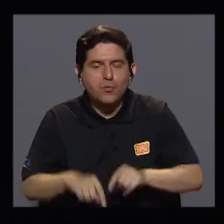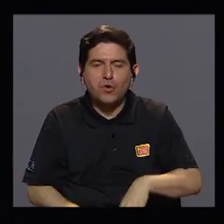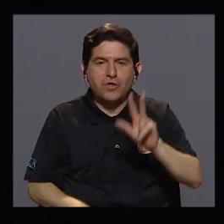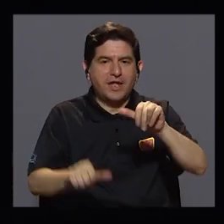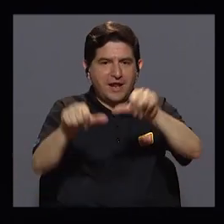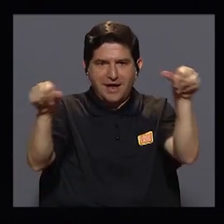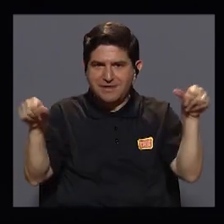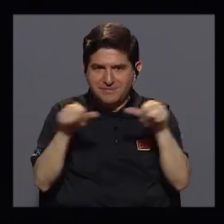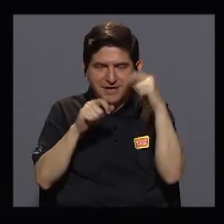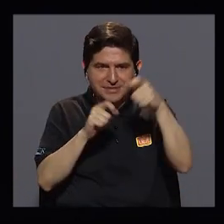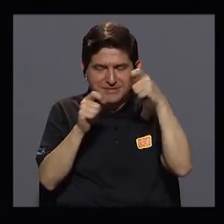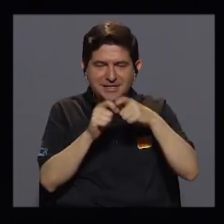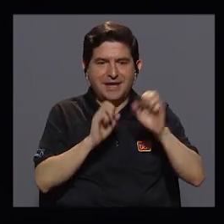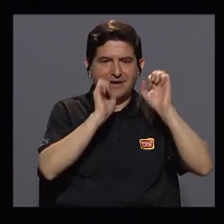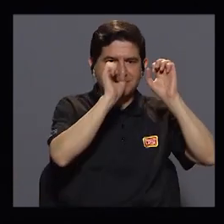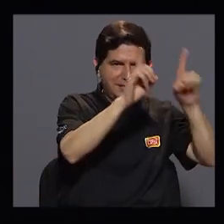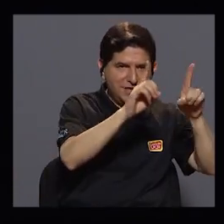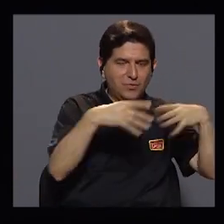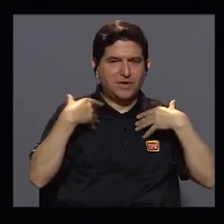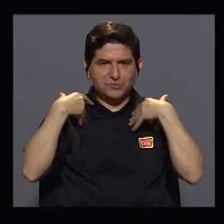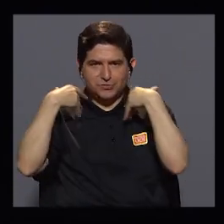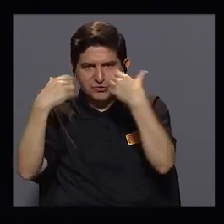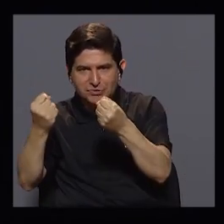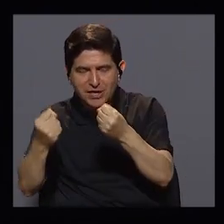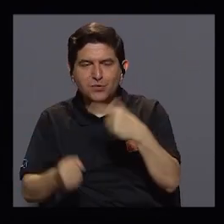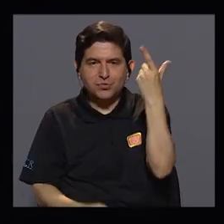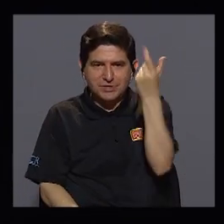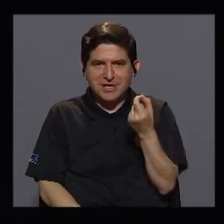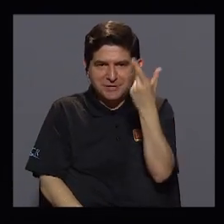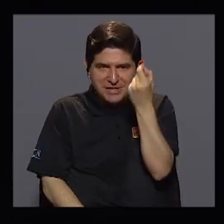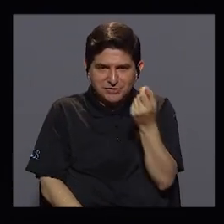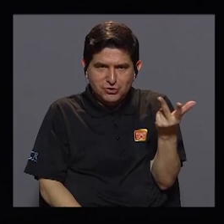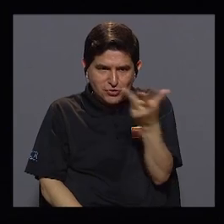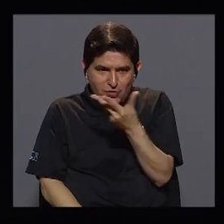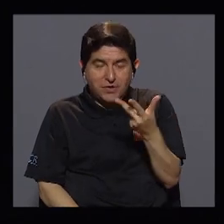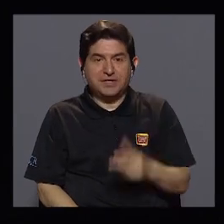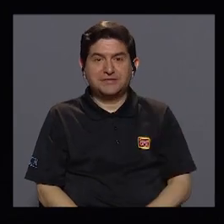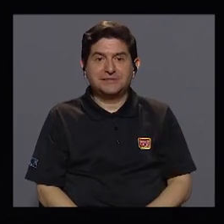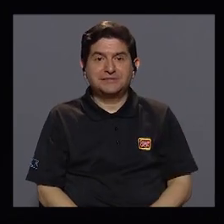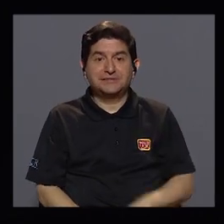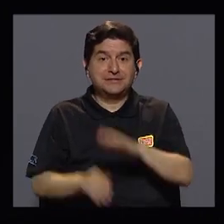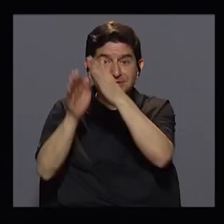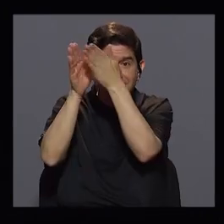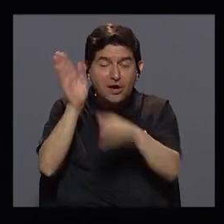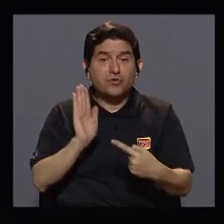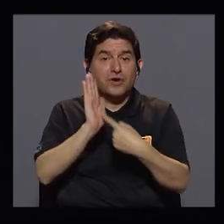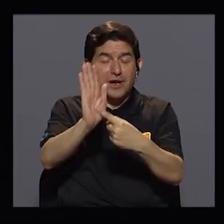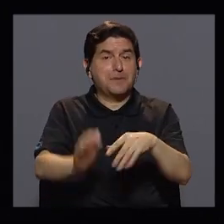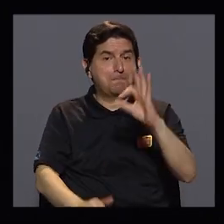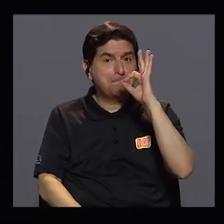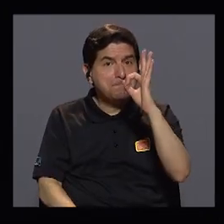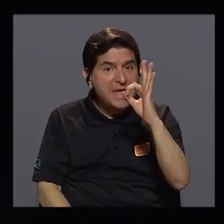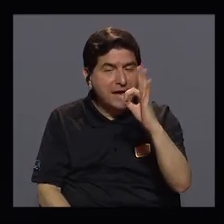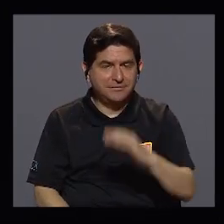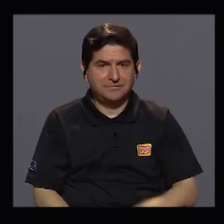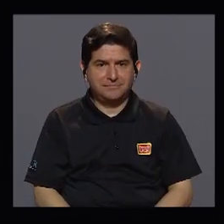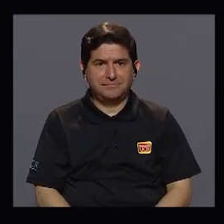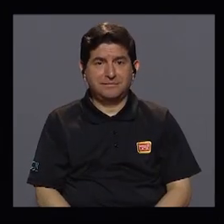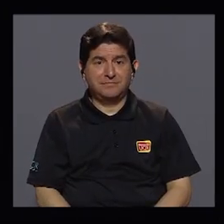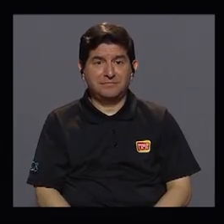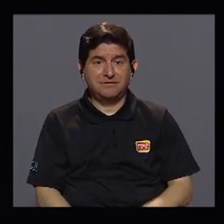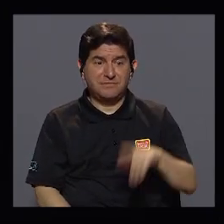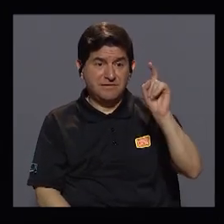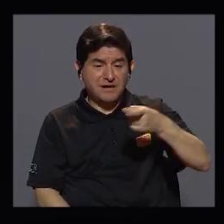sectores específicos, educación, salud y pensiones. Entonces, vean que la Contraloría lo marca bien y que lo único que